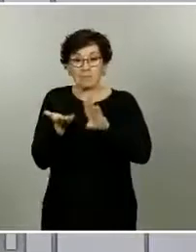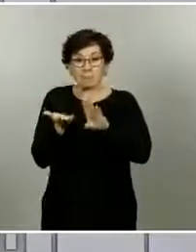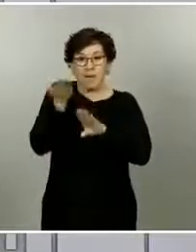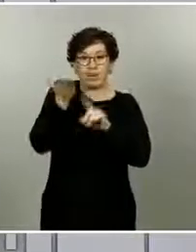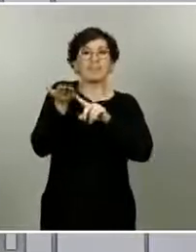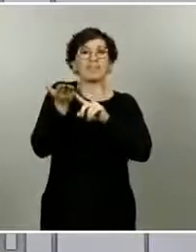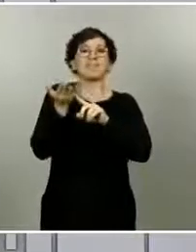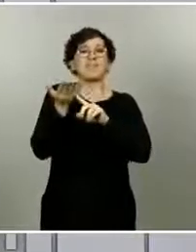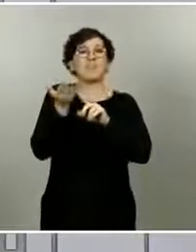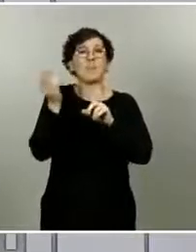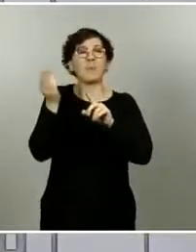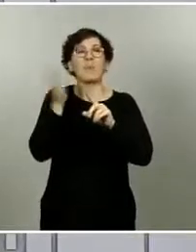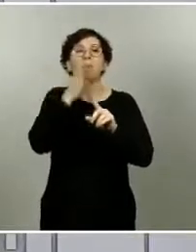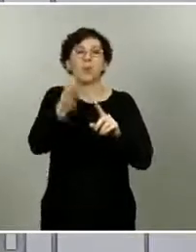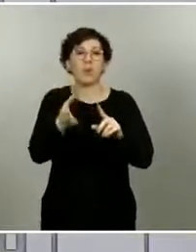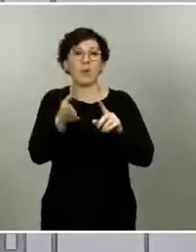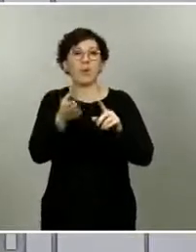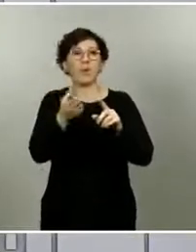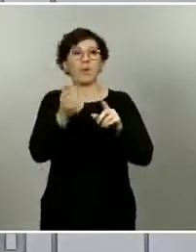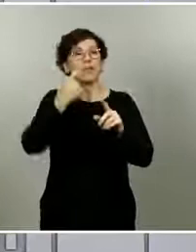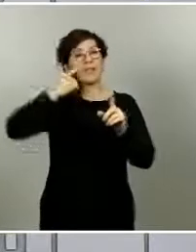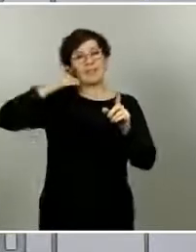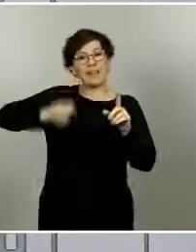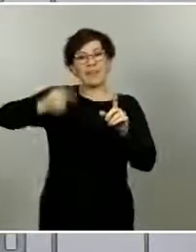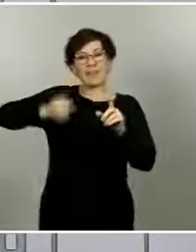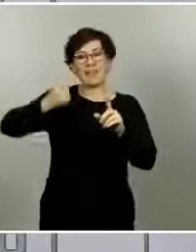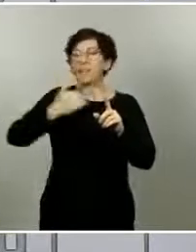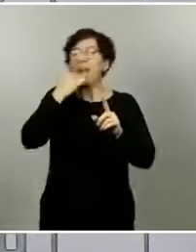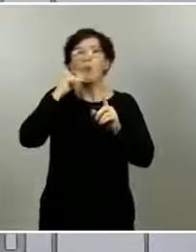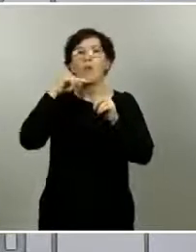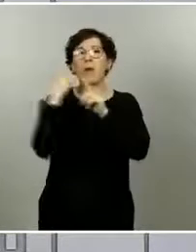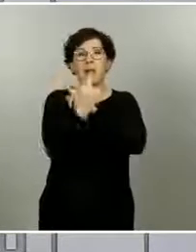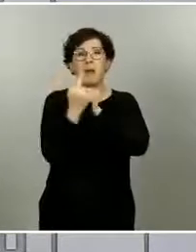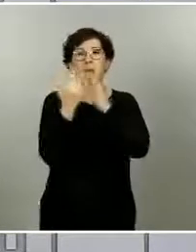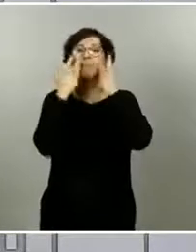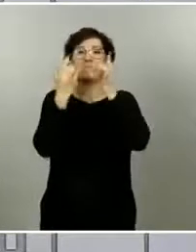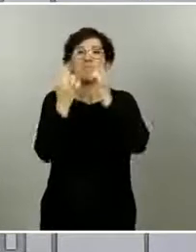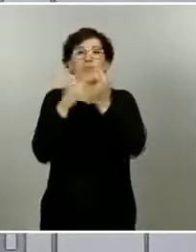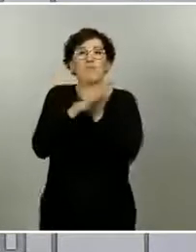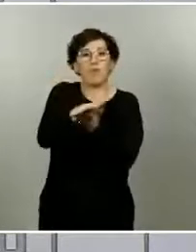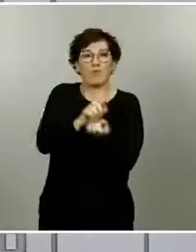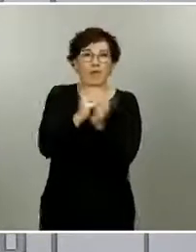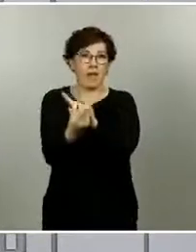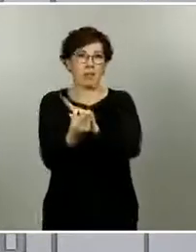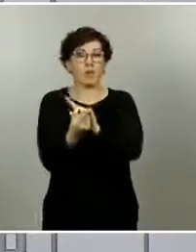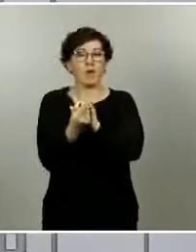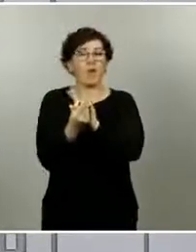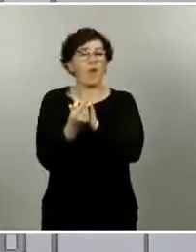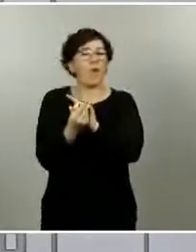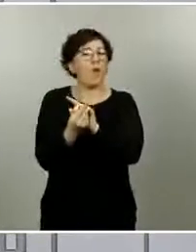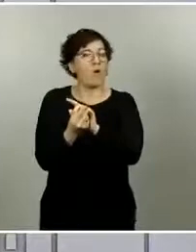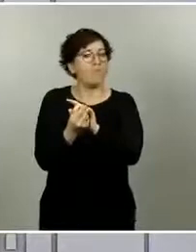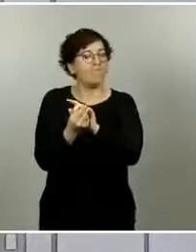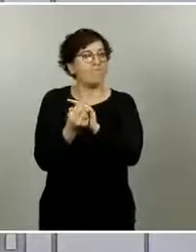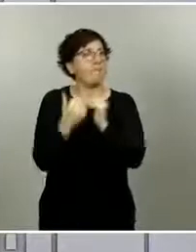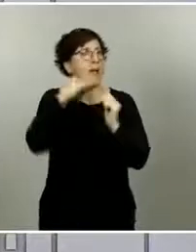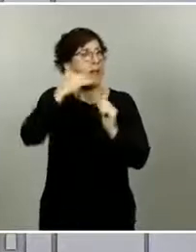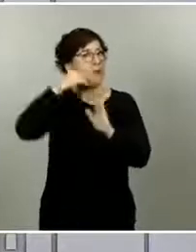variabilidades habituales o uno de los cambios habituales o si tiene alguna otra cosa más de fondo.